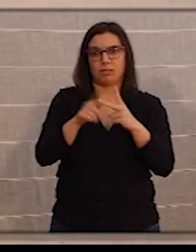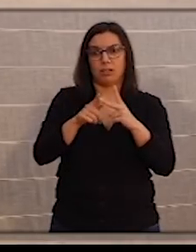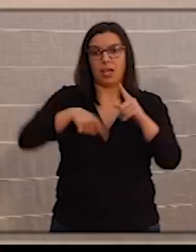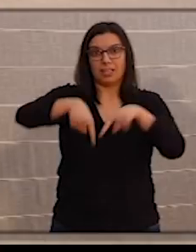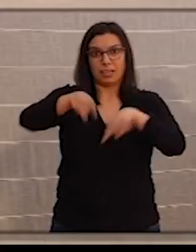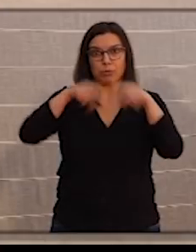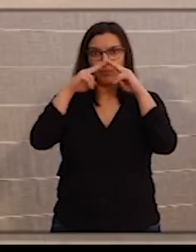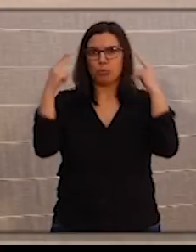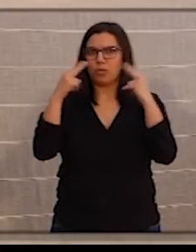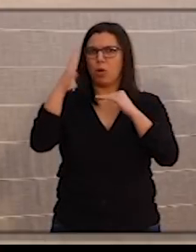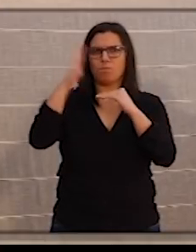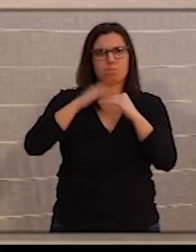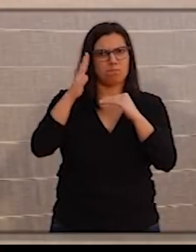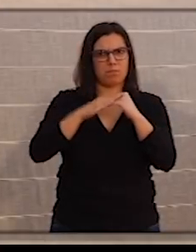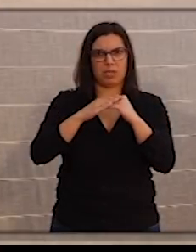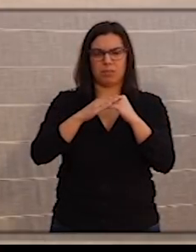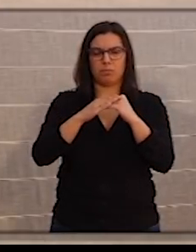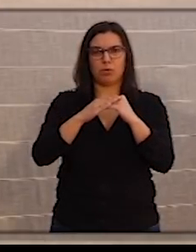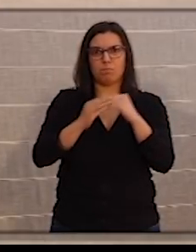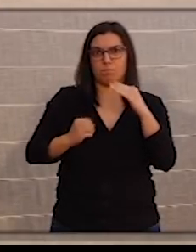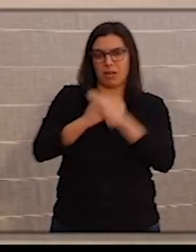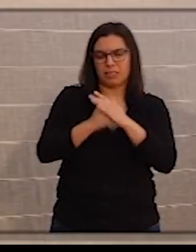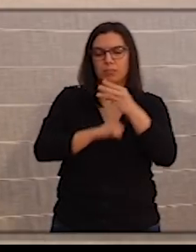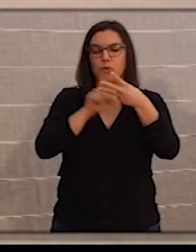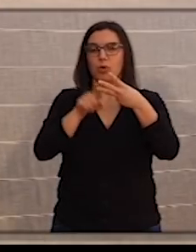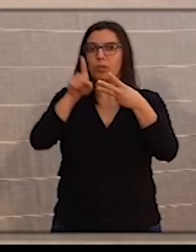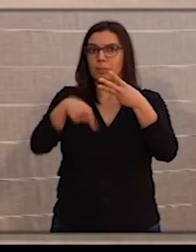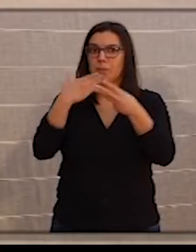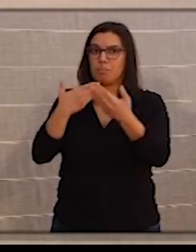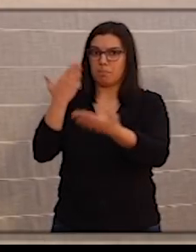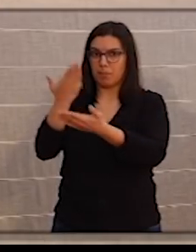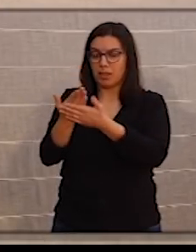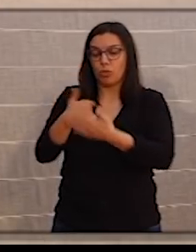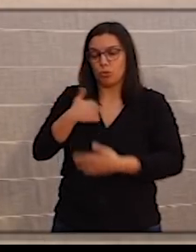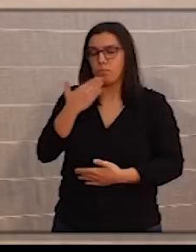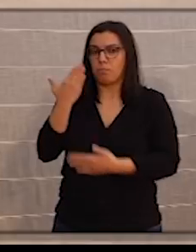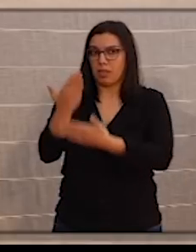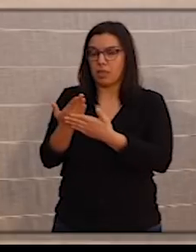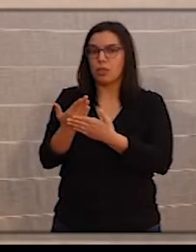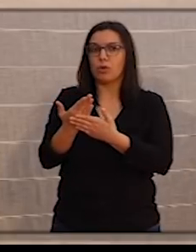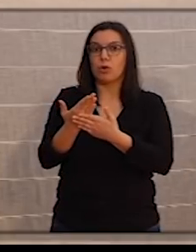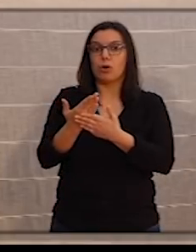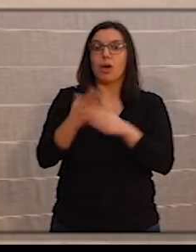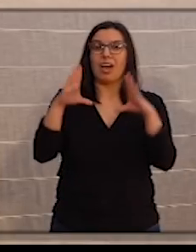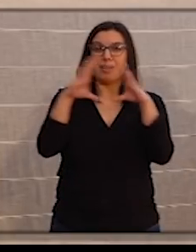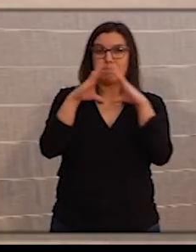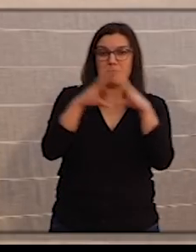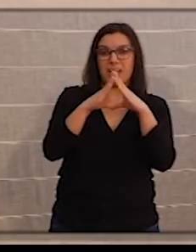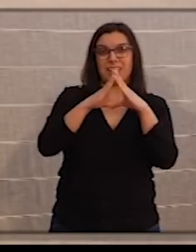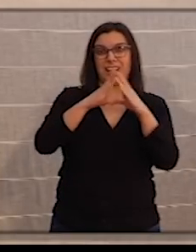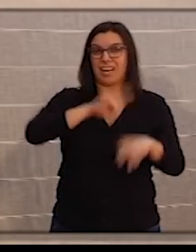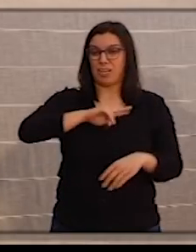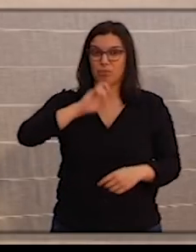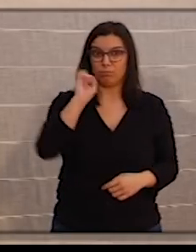transporte público colectivo lo máximo posible y también le hemos pedido, le he pedido, que los lugares de culto sean